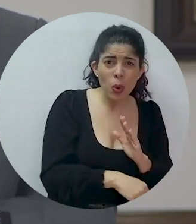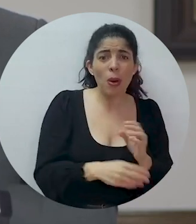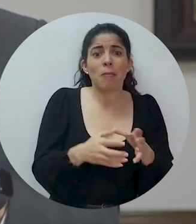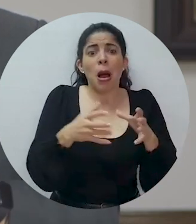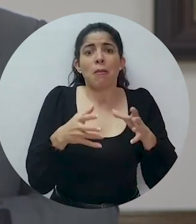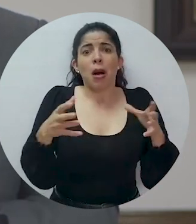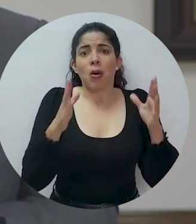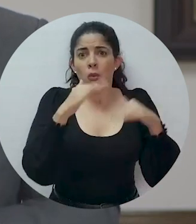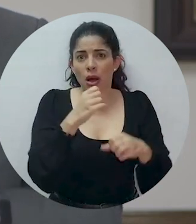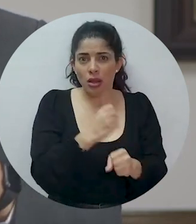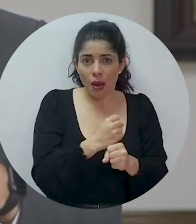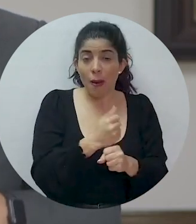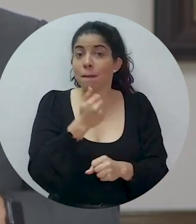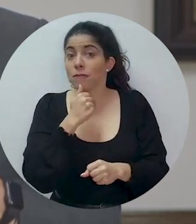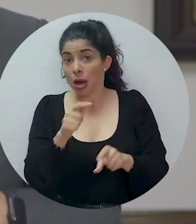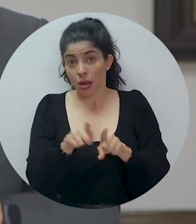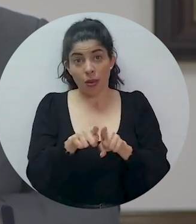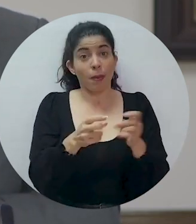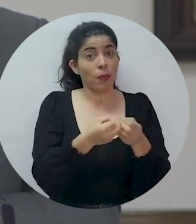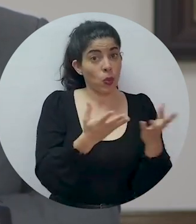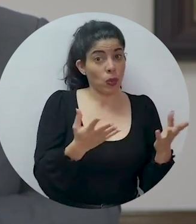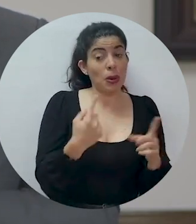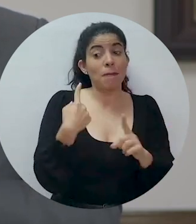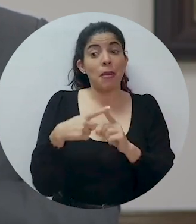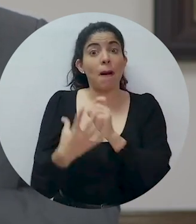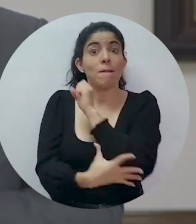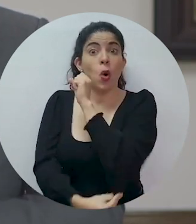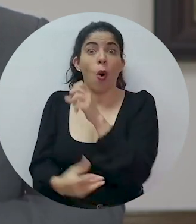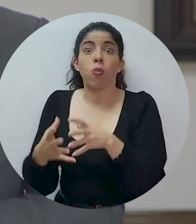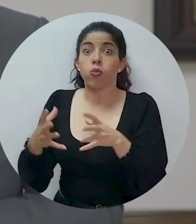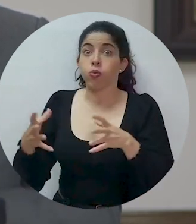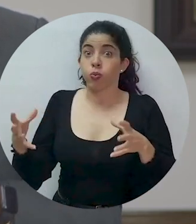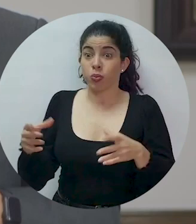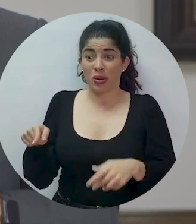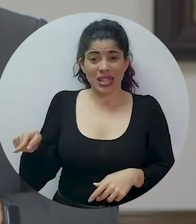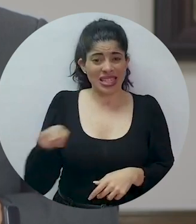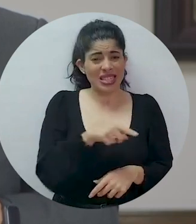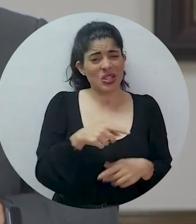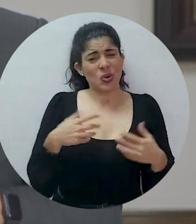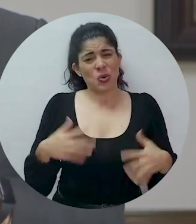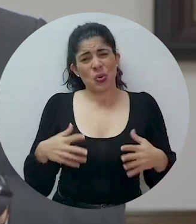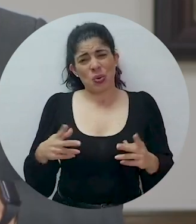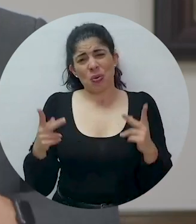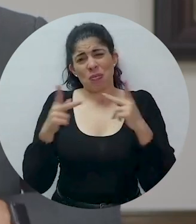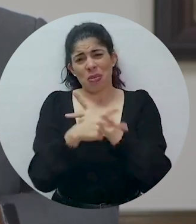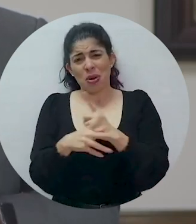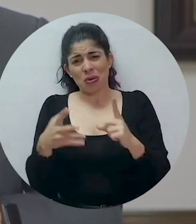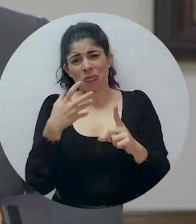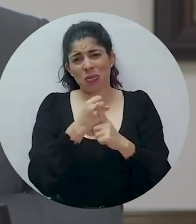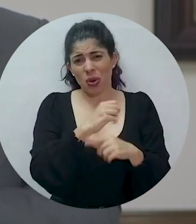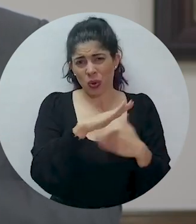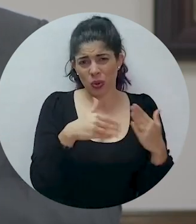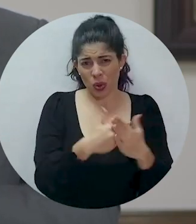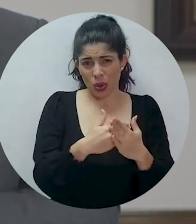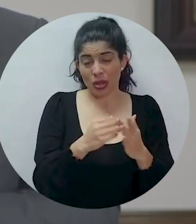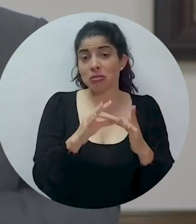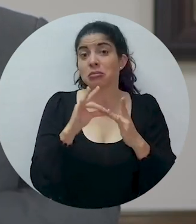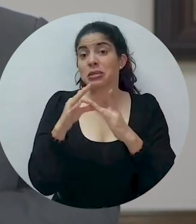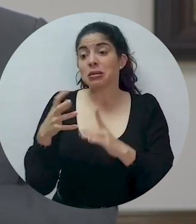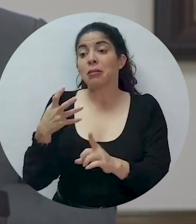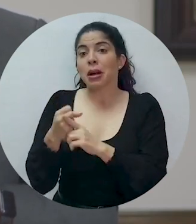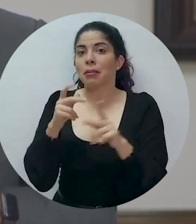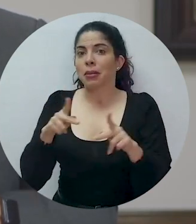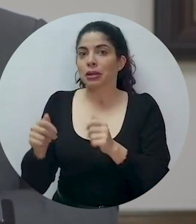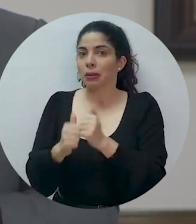en más desempleo privado y público, y en pobreza, lo cual afectaría a todos y en particular